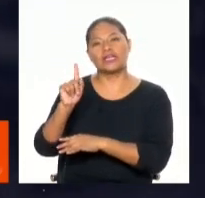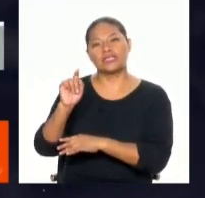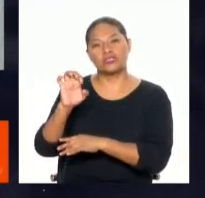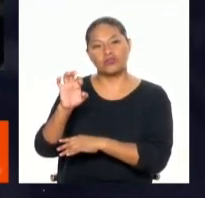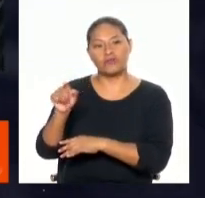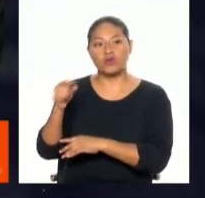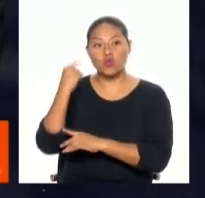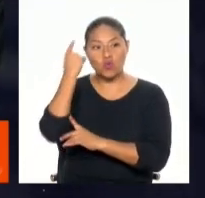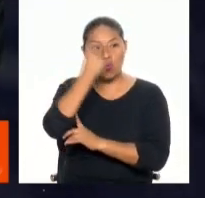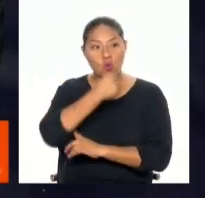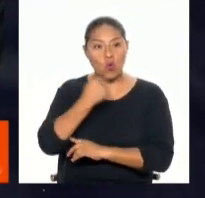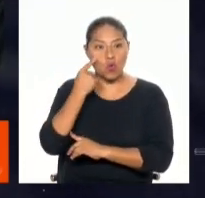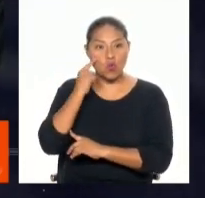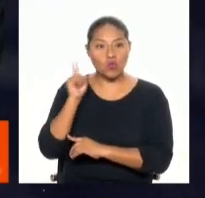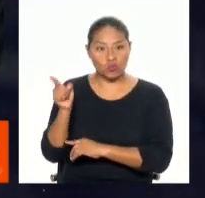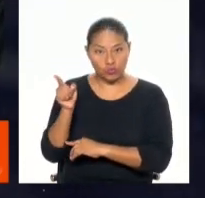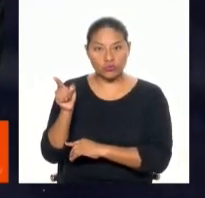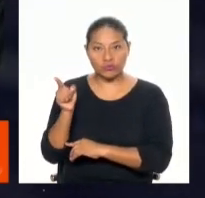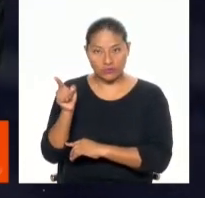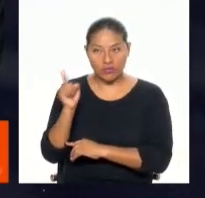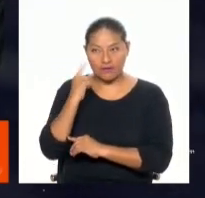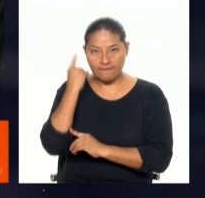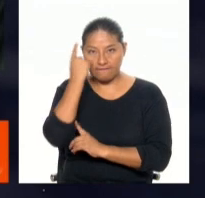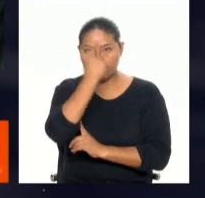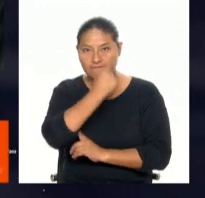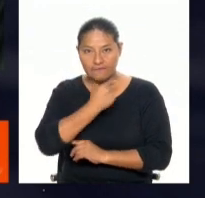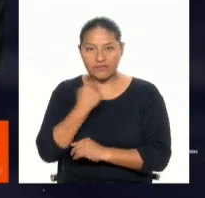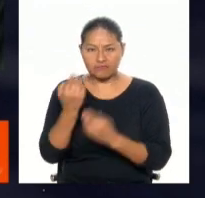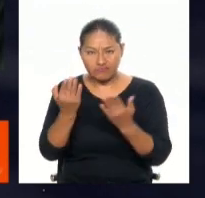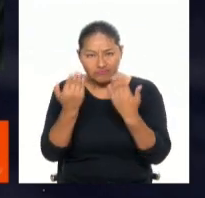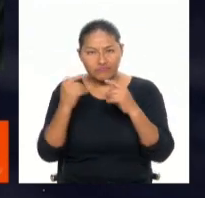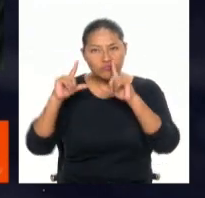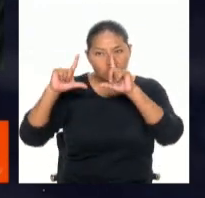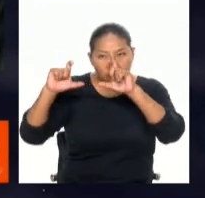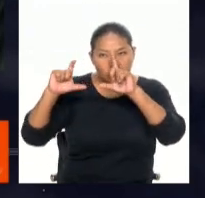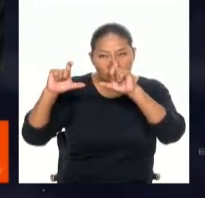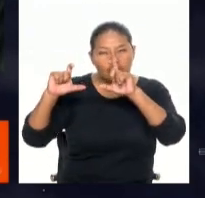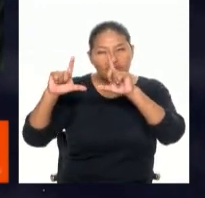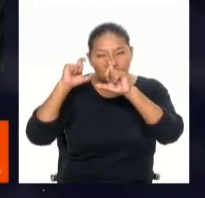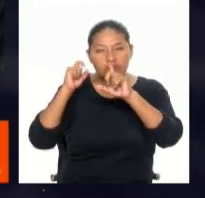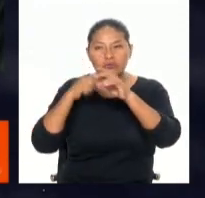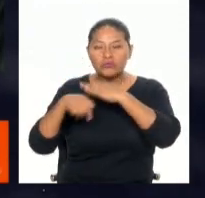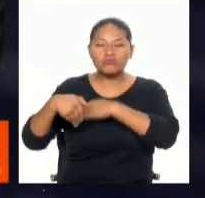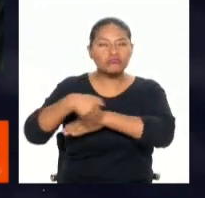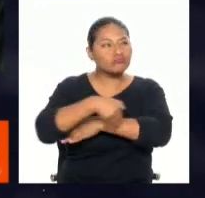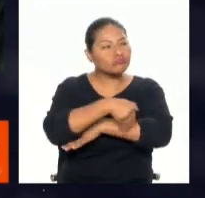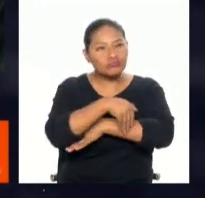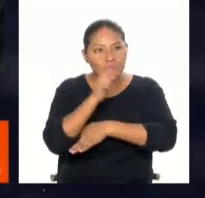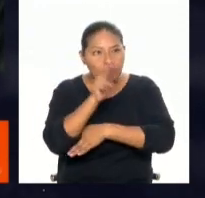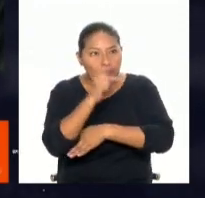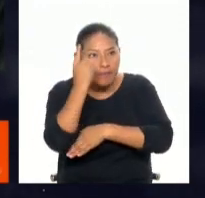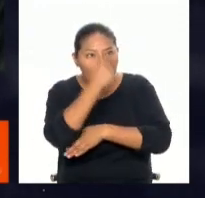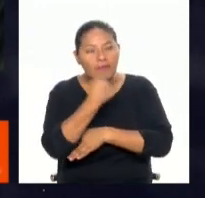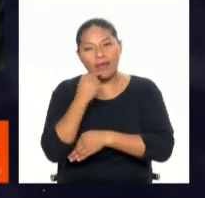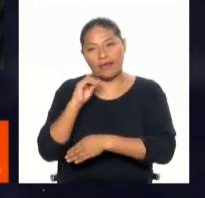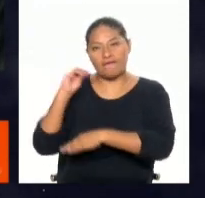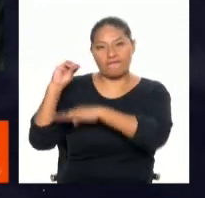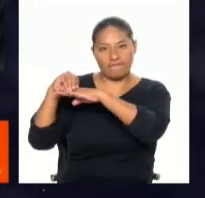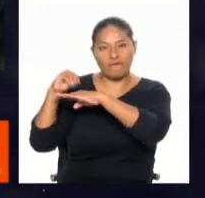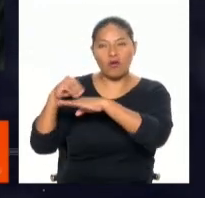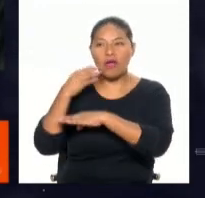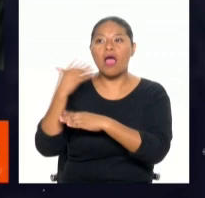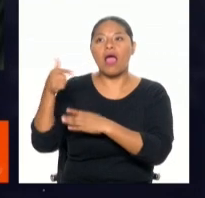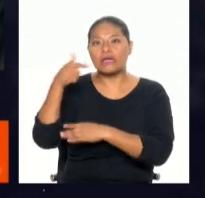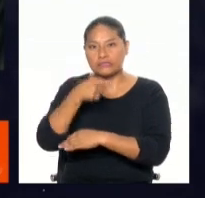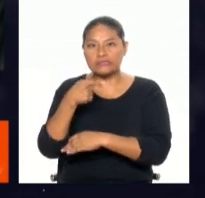el paradero de esta persona ahí podemos ver nuevamente su fotografía. Hacer que se tomele foto a darle captura de pantalla, si nos está viendo por redes sociales, este es el hombre